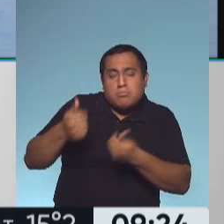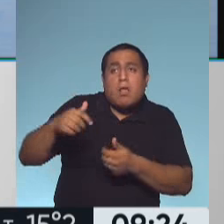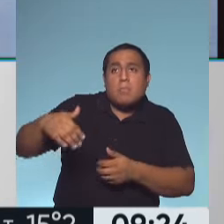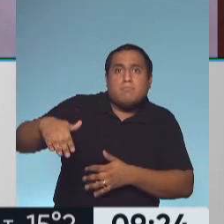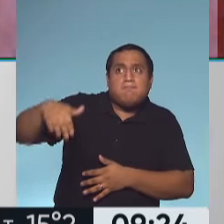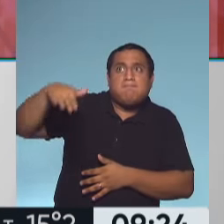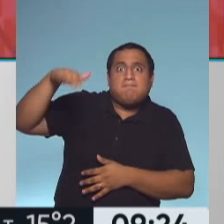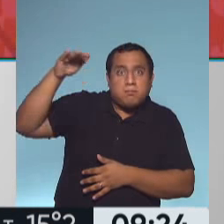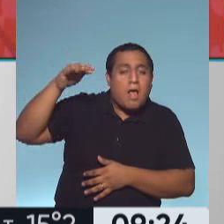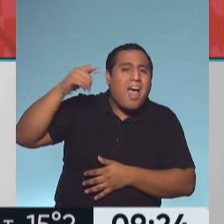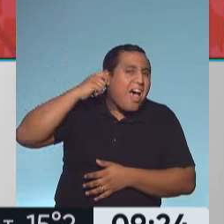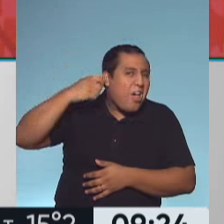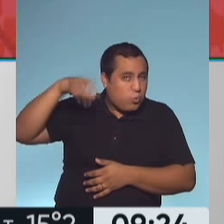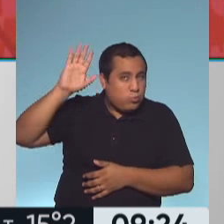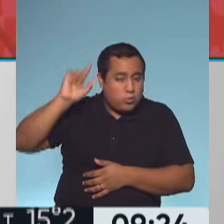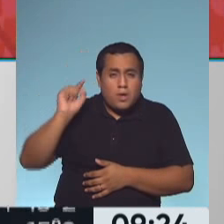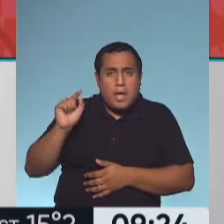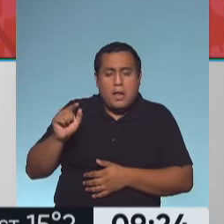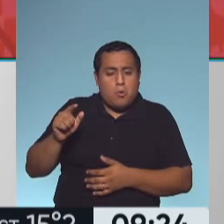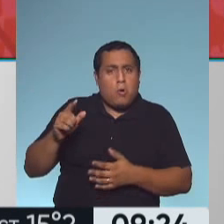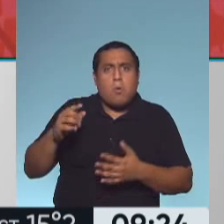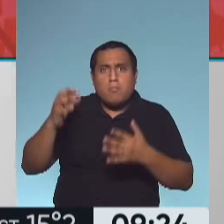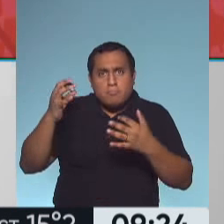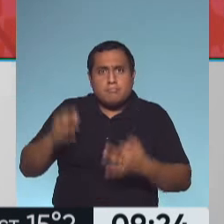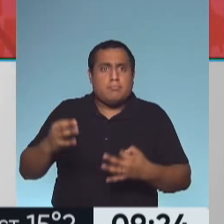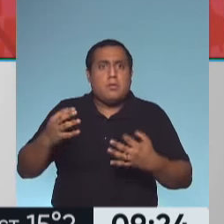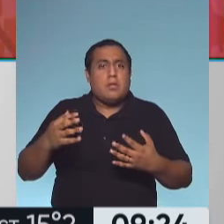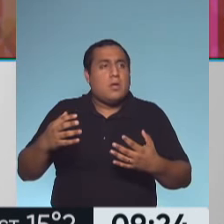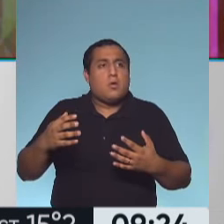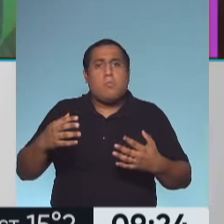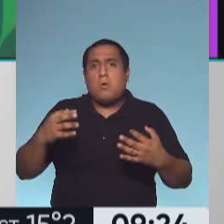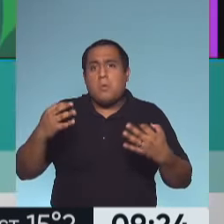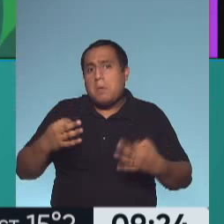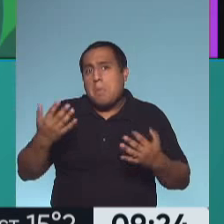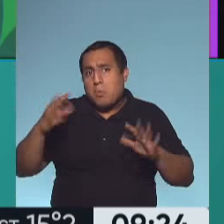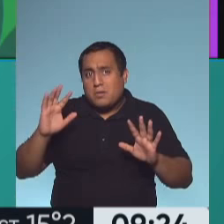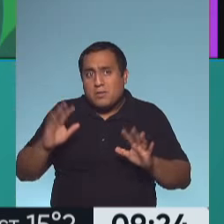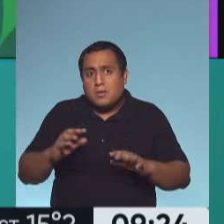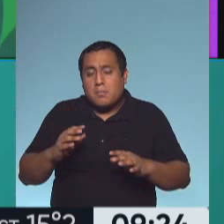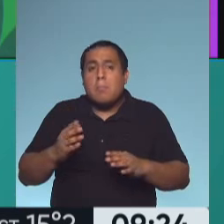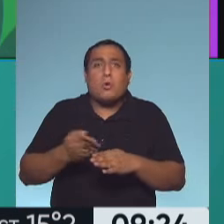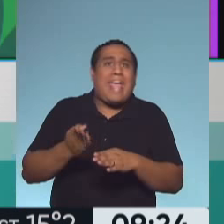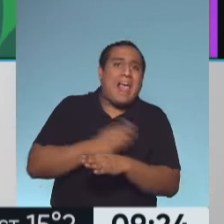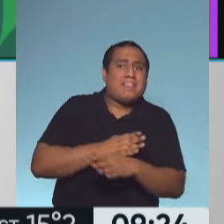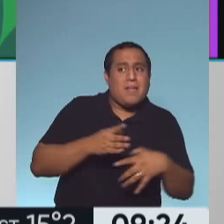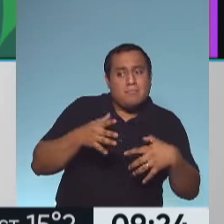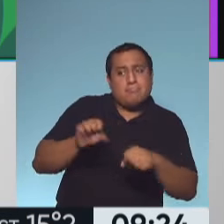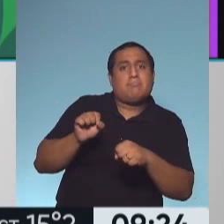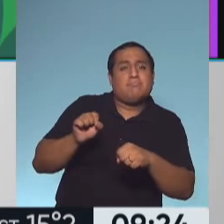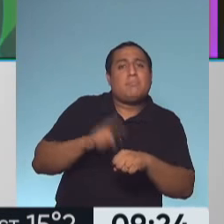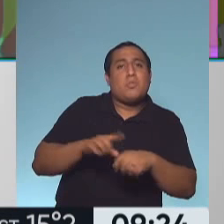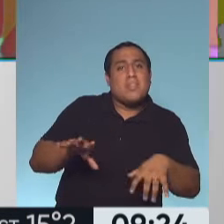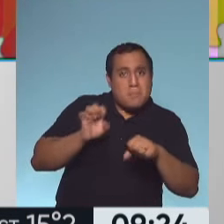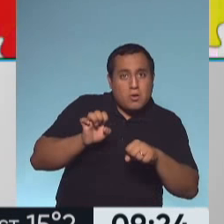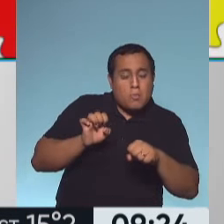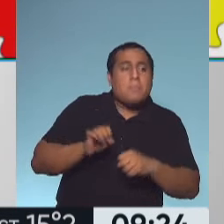de una manera ya procesada y natural este diagnóstico en edad temprana? Claro, lo que las